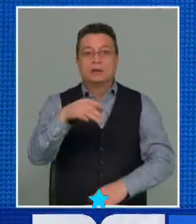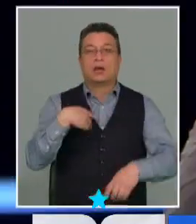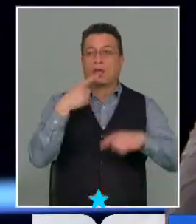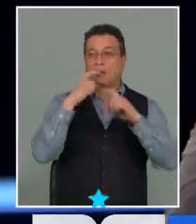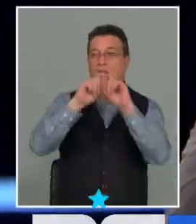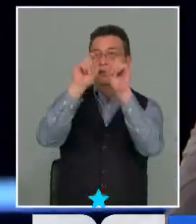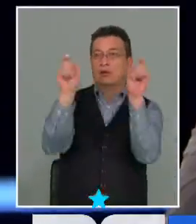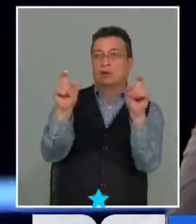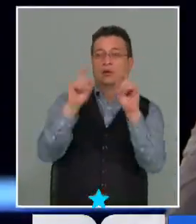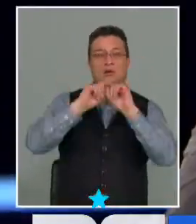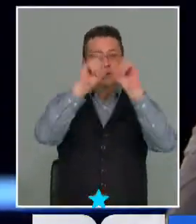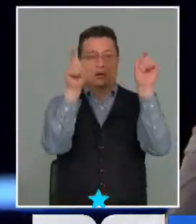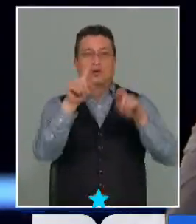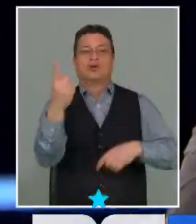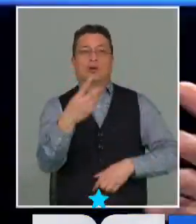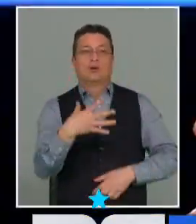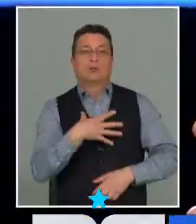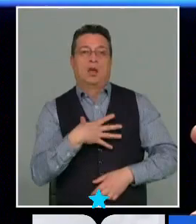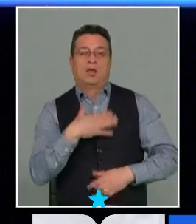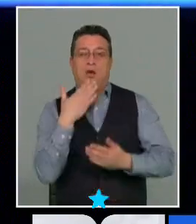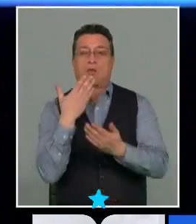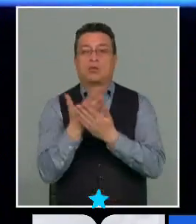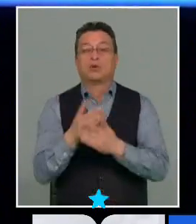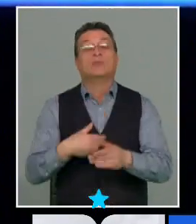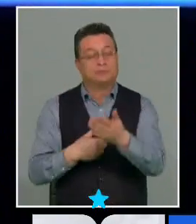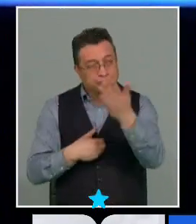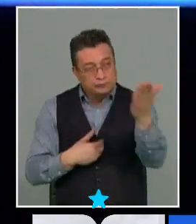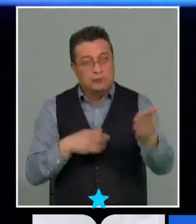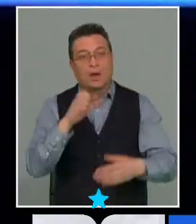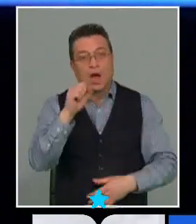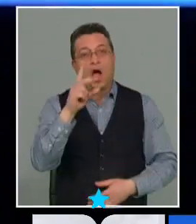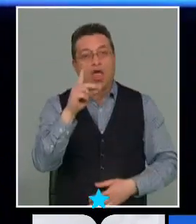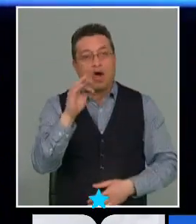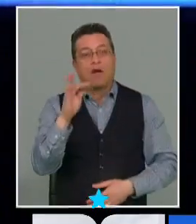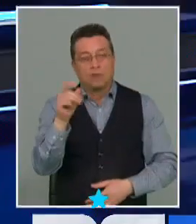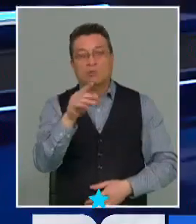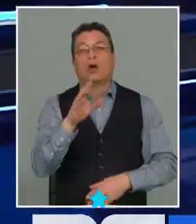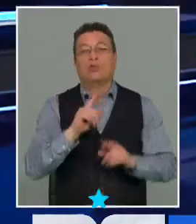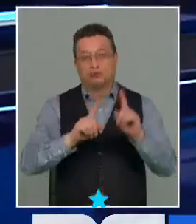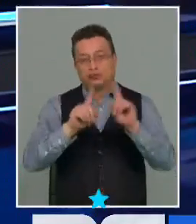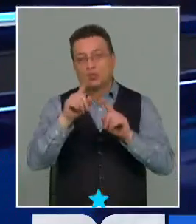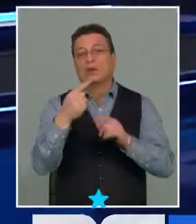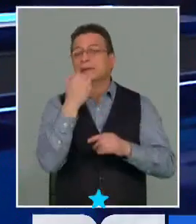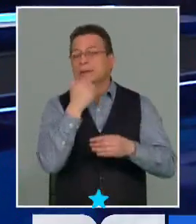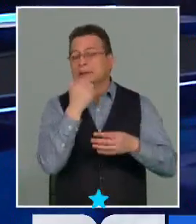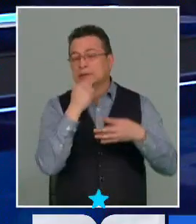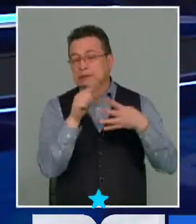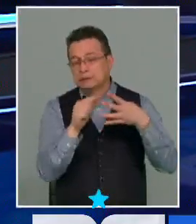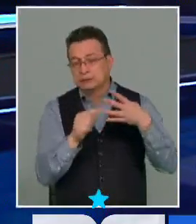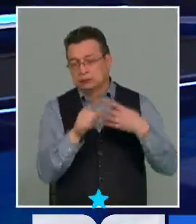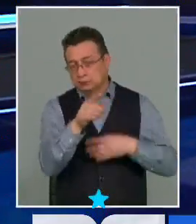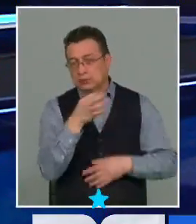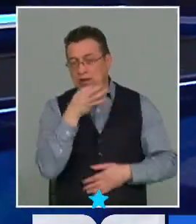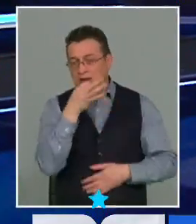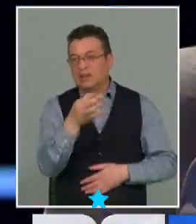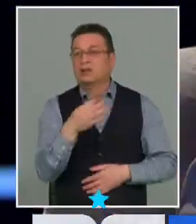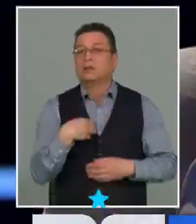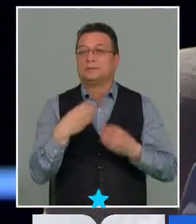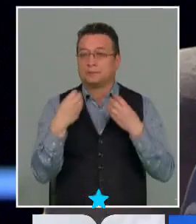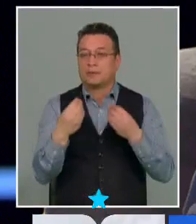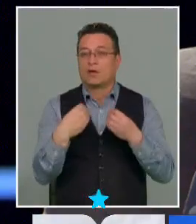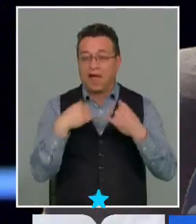incertidumbre, eso es lo que genera miedo de la propuesta. Déjame pasar con Adolfo Millamón. Hay varias imprecisiones de lo que dice Camilo porque yo creo que es bueno